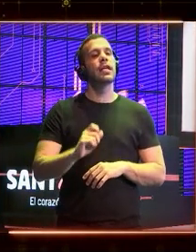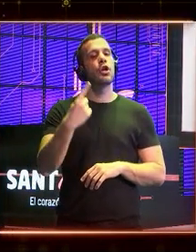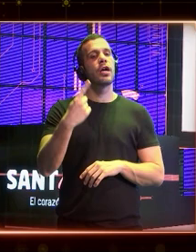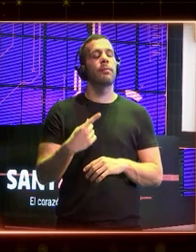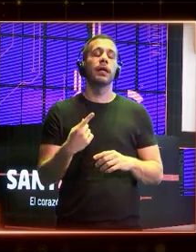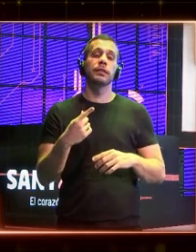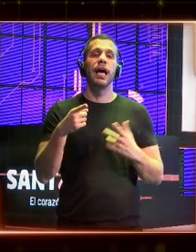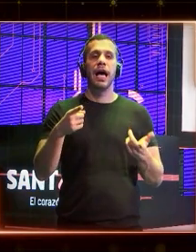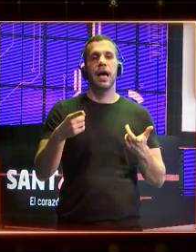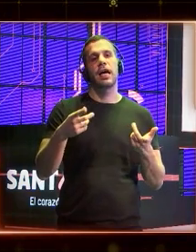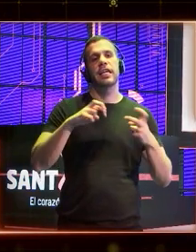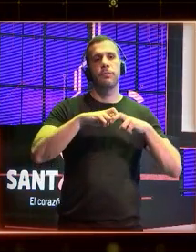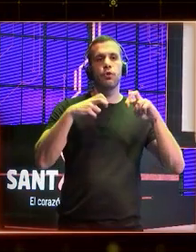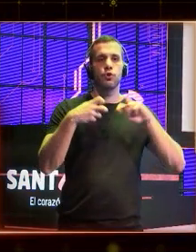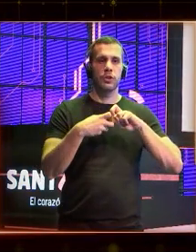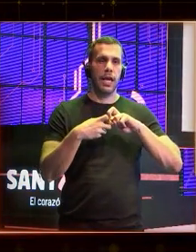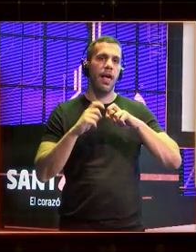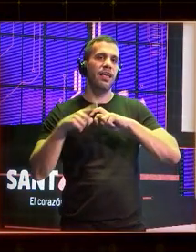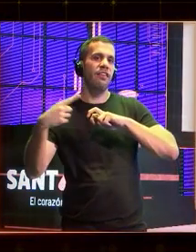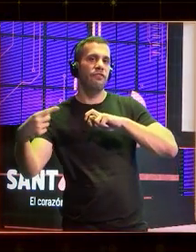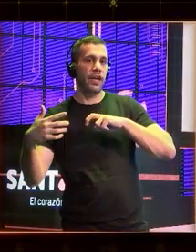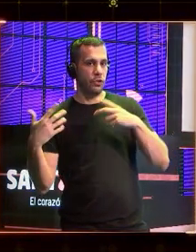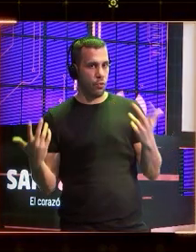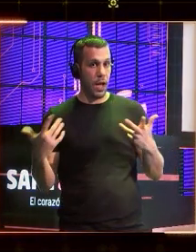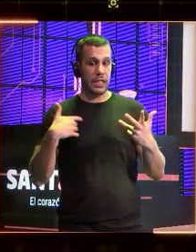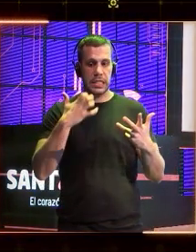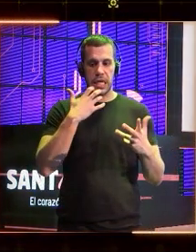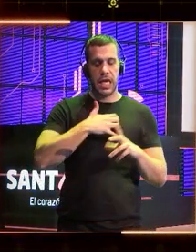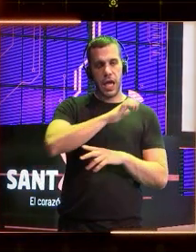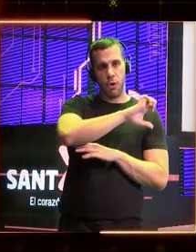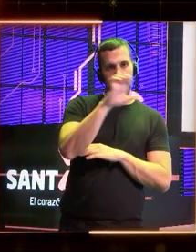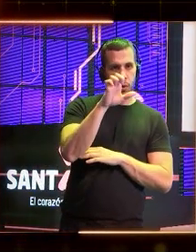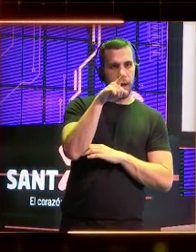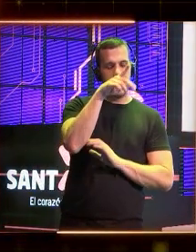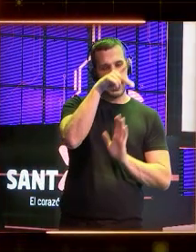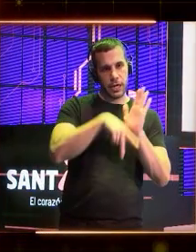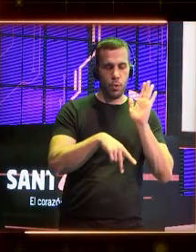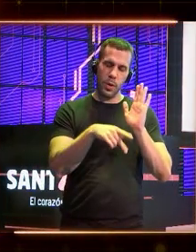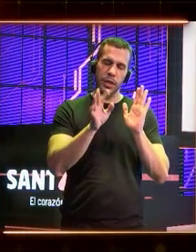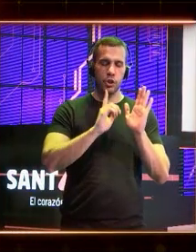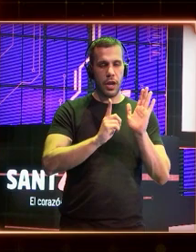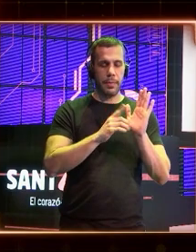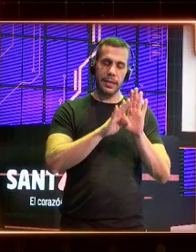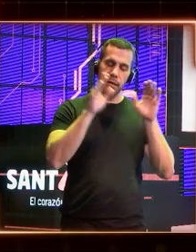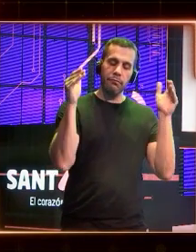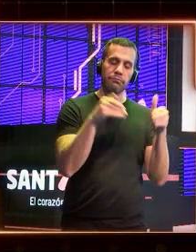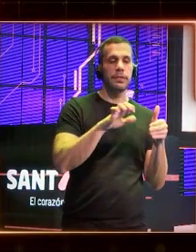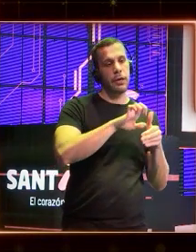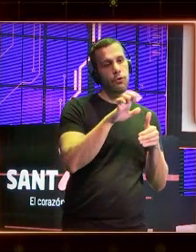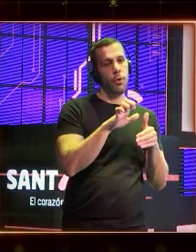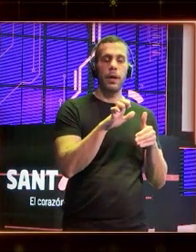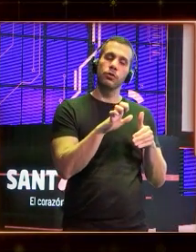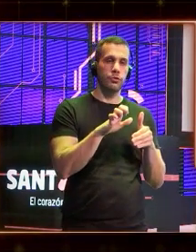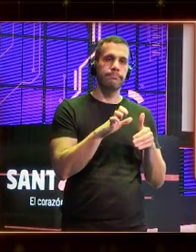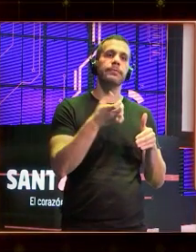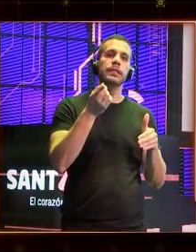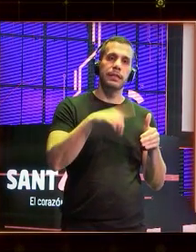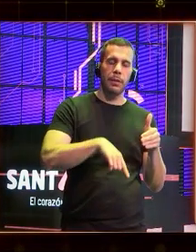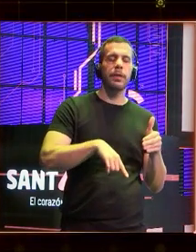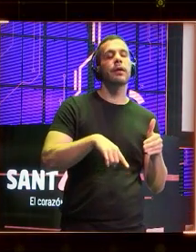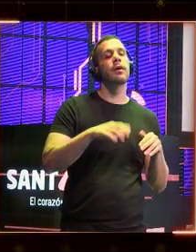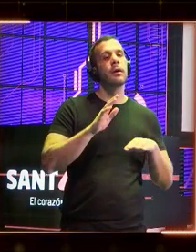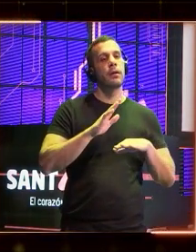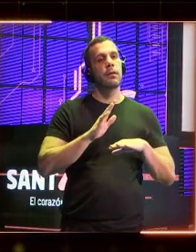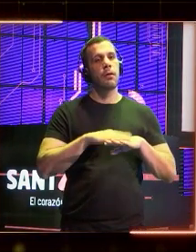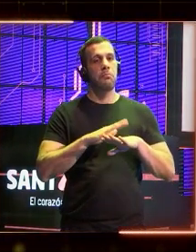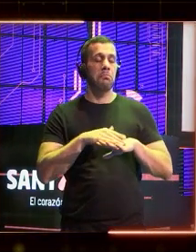llamado efecto Bruselas, que dicen que cuando regulas no es solamente regula para Europa, sino que el mundo también se fija y también da pie a